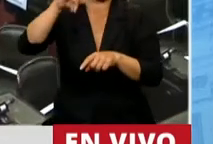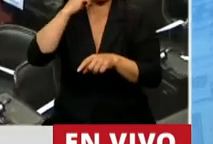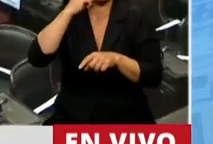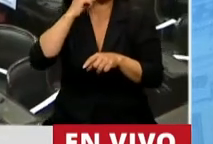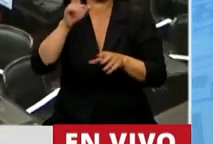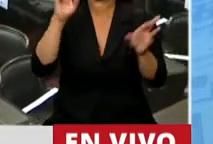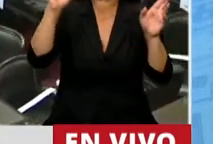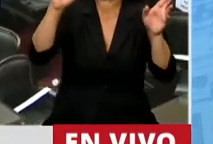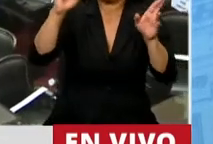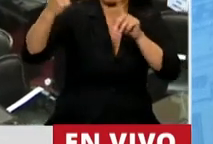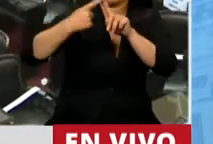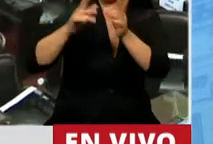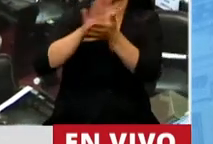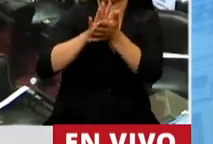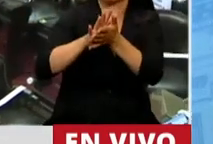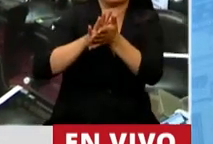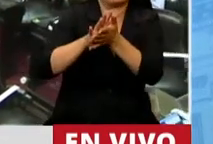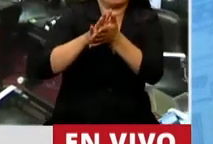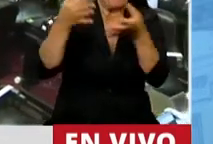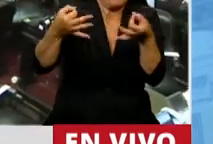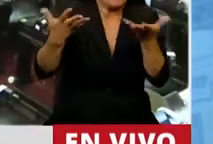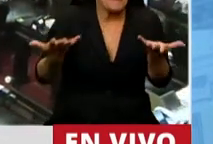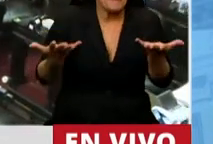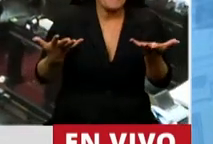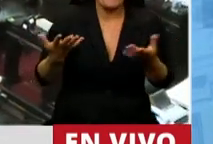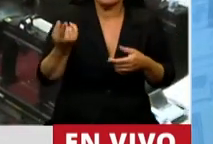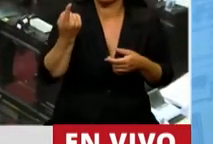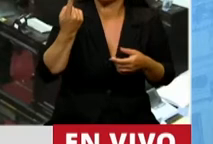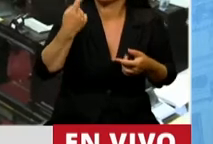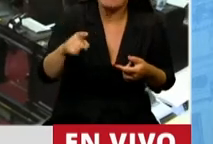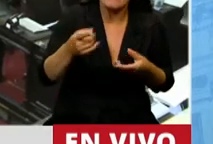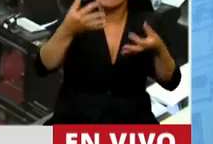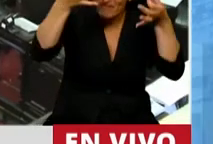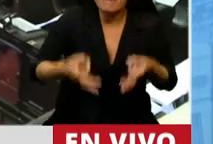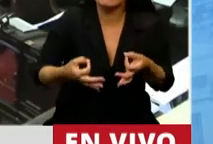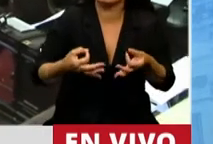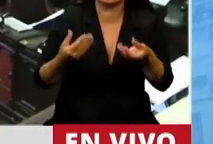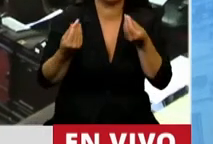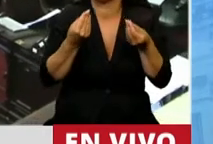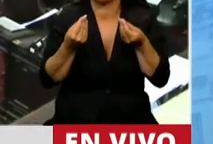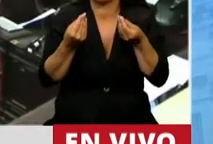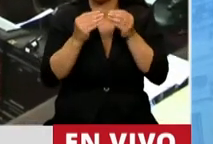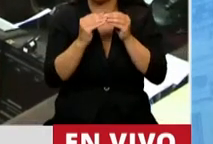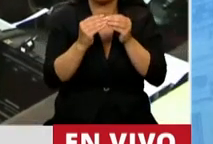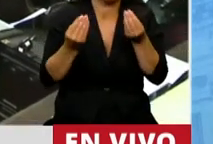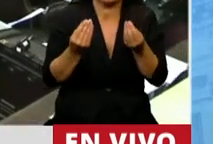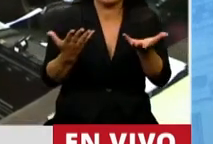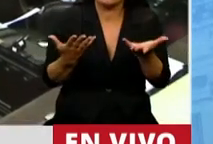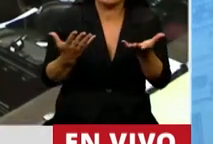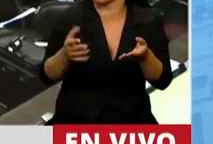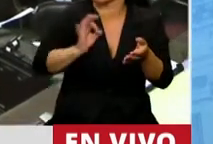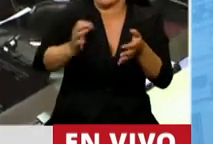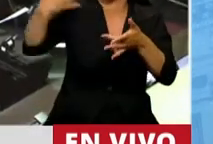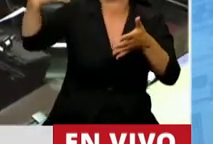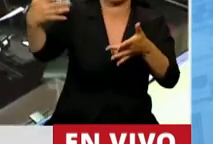negociación para el país. Pero en realidad las causas que motivan esta necesidad es esa